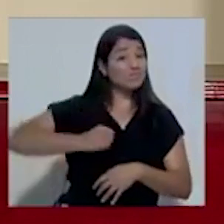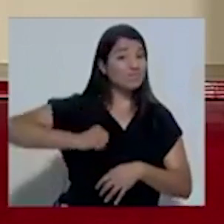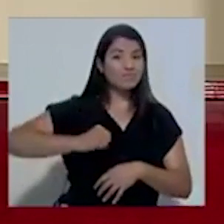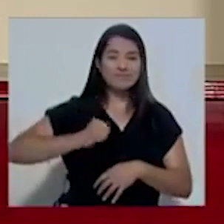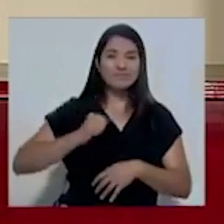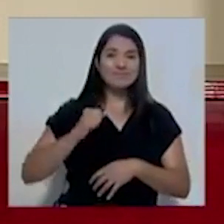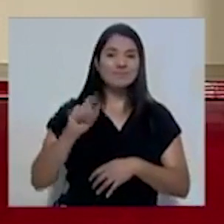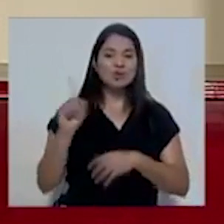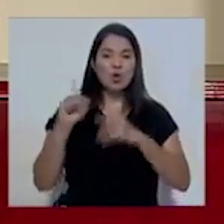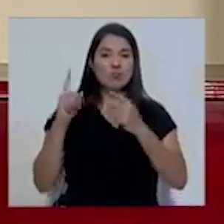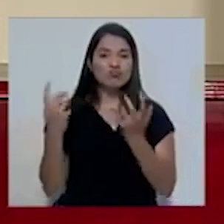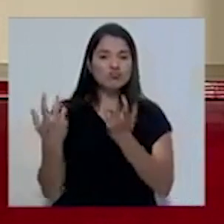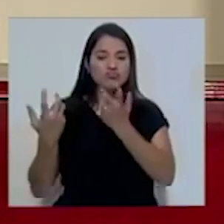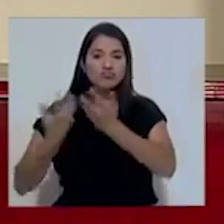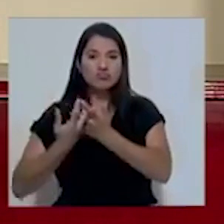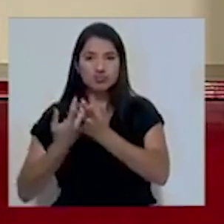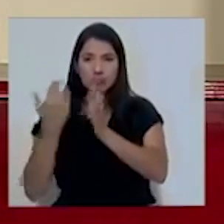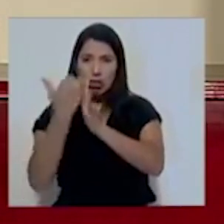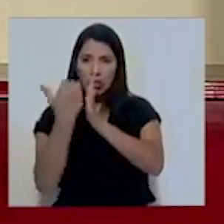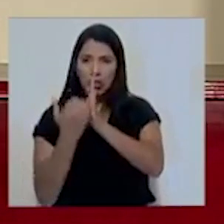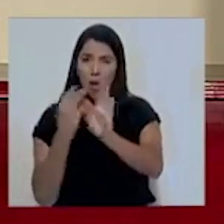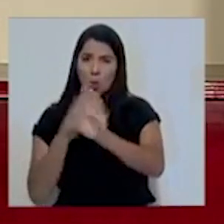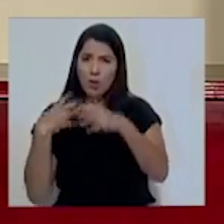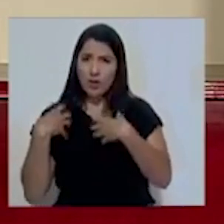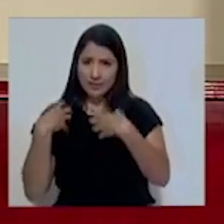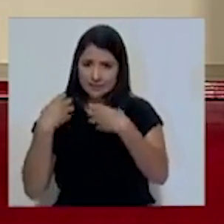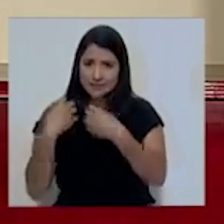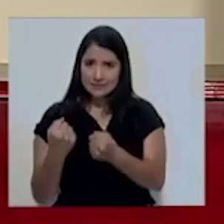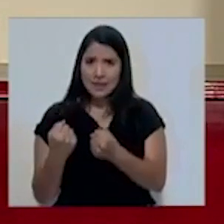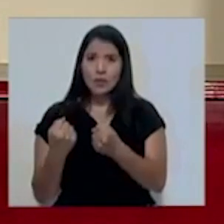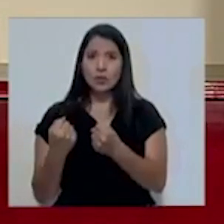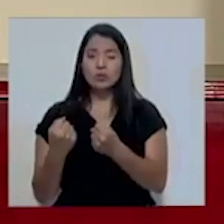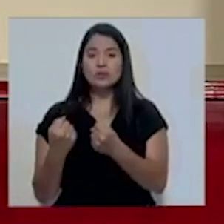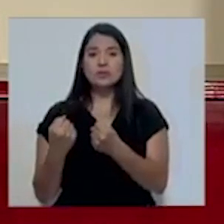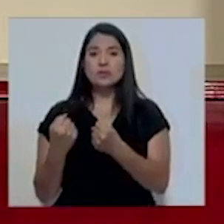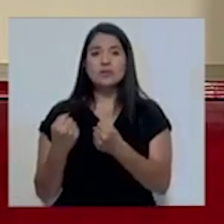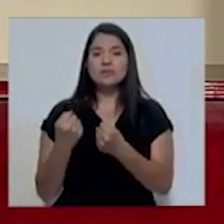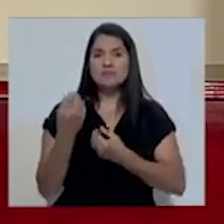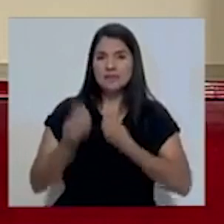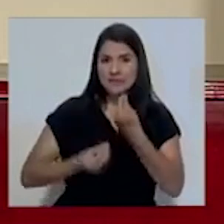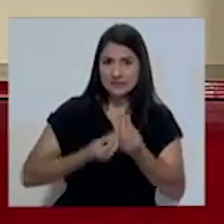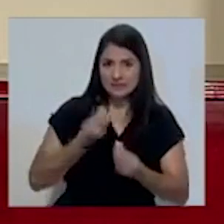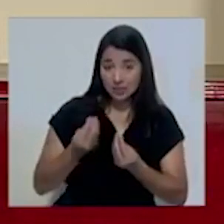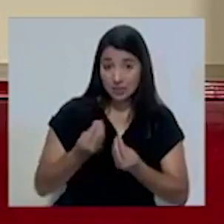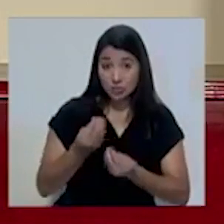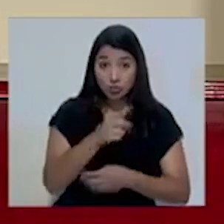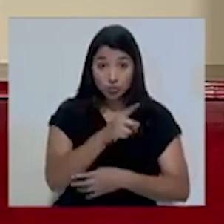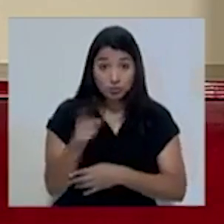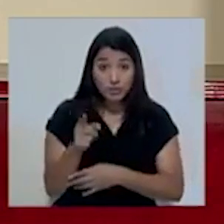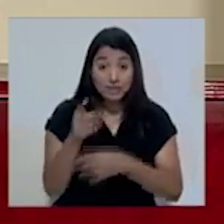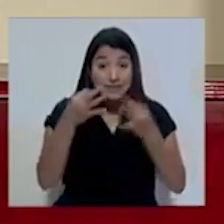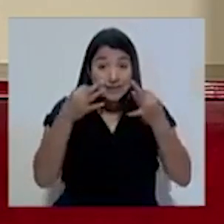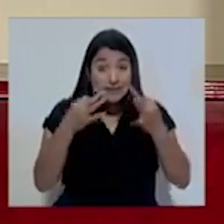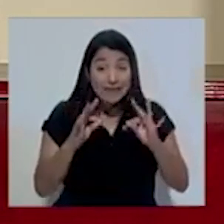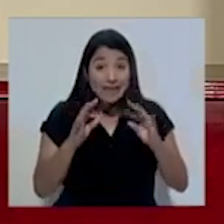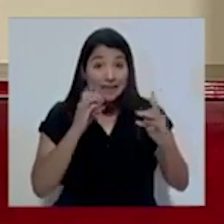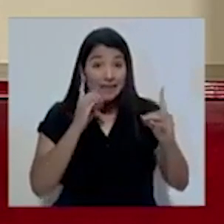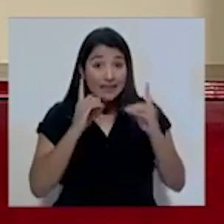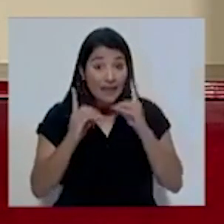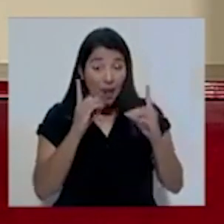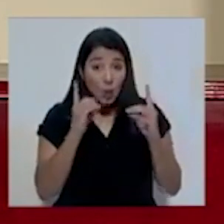restricción y como consecuencia la Policía Municipal no estará aplicándolas? Buscará dialogar con ellos para evitar